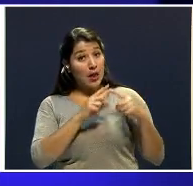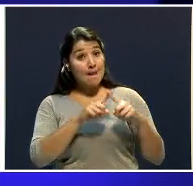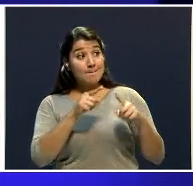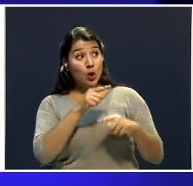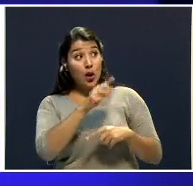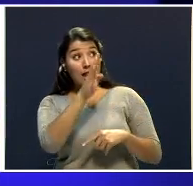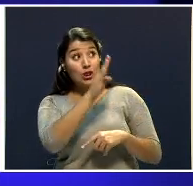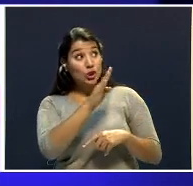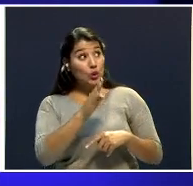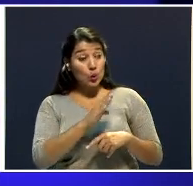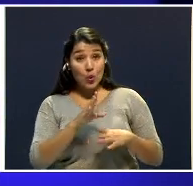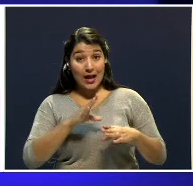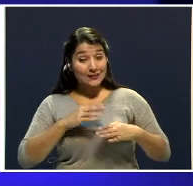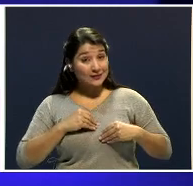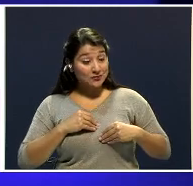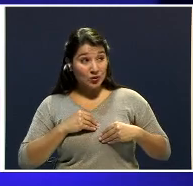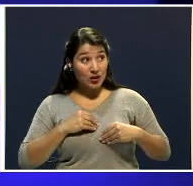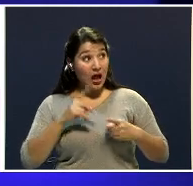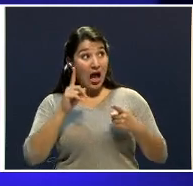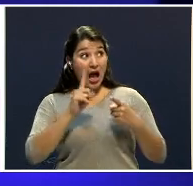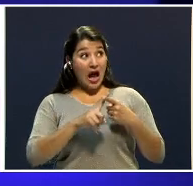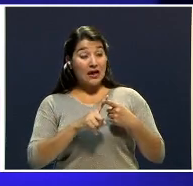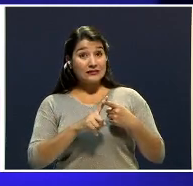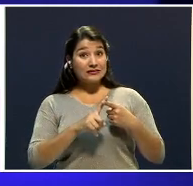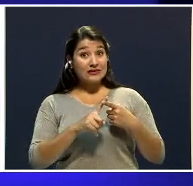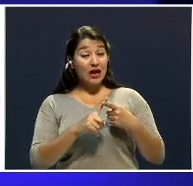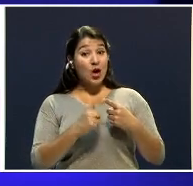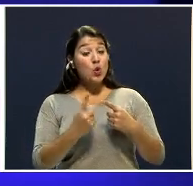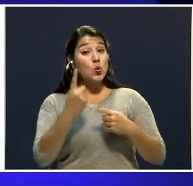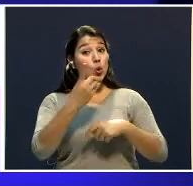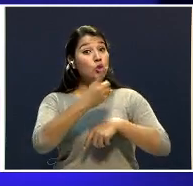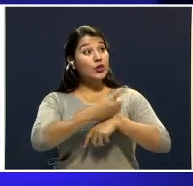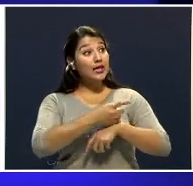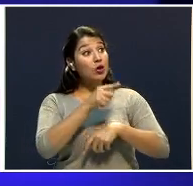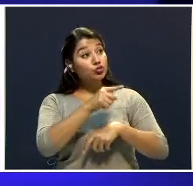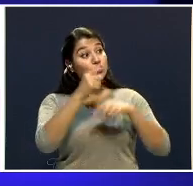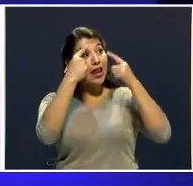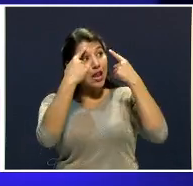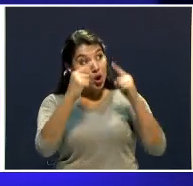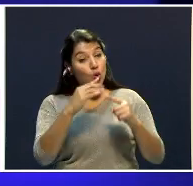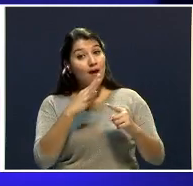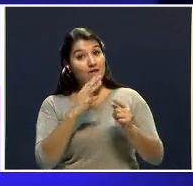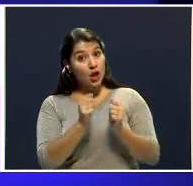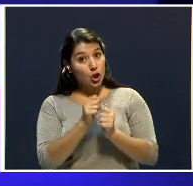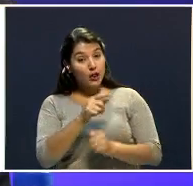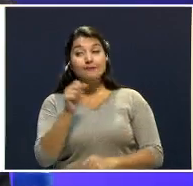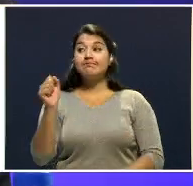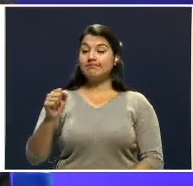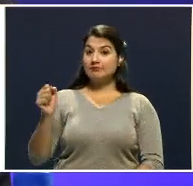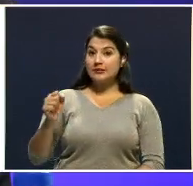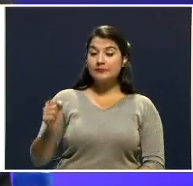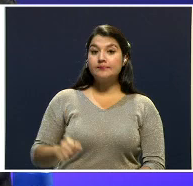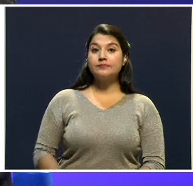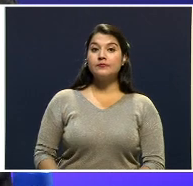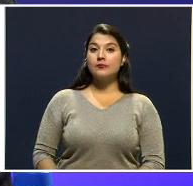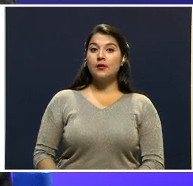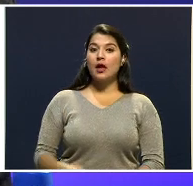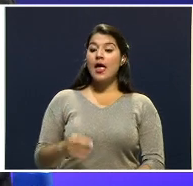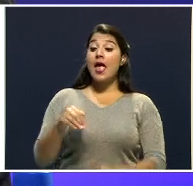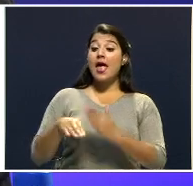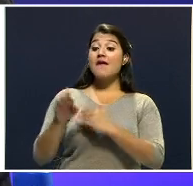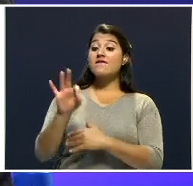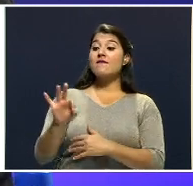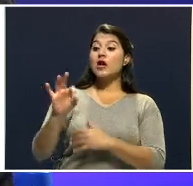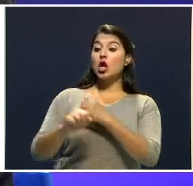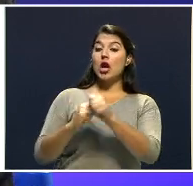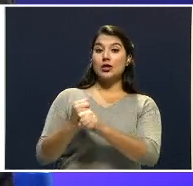nunca había accedido hasta que, en un momento, usted logró hablar con él. Sí. Lo hicimos en febrero